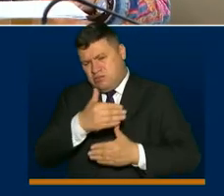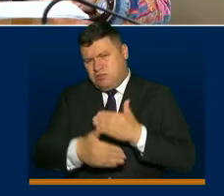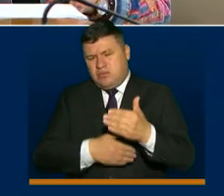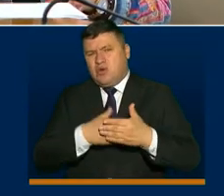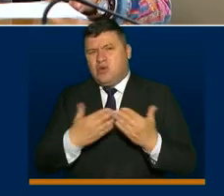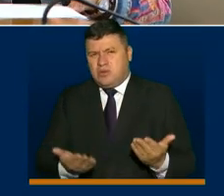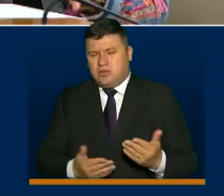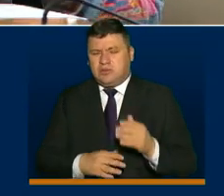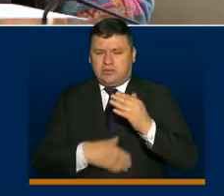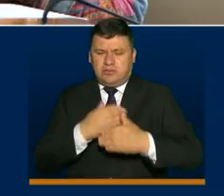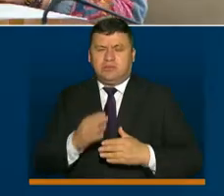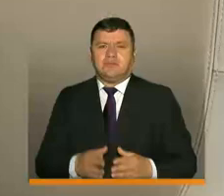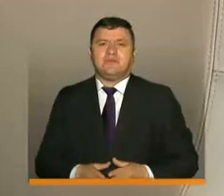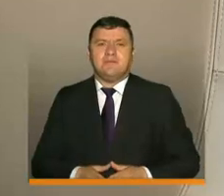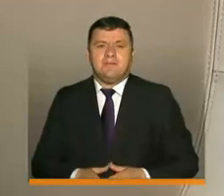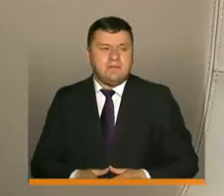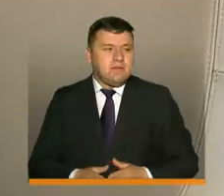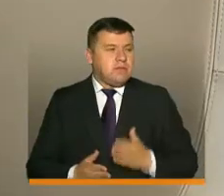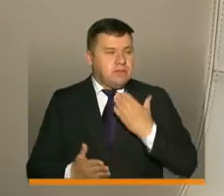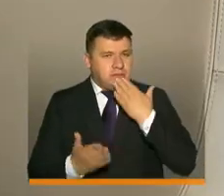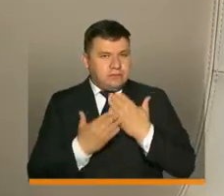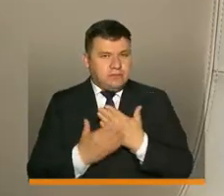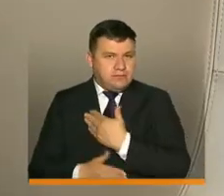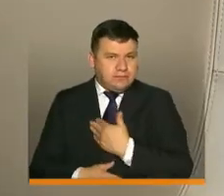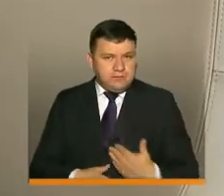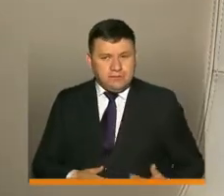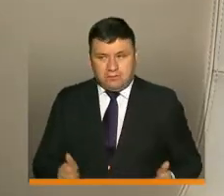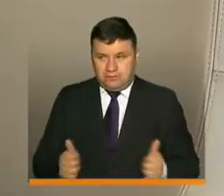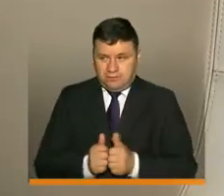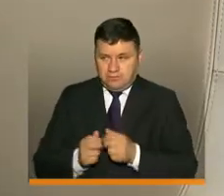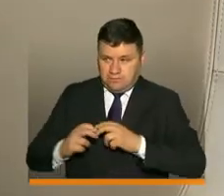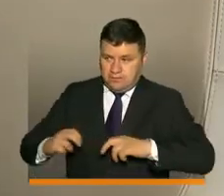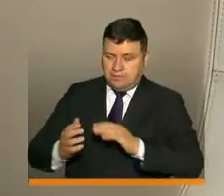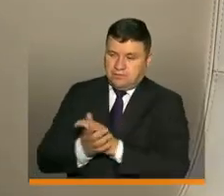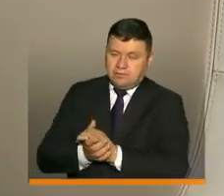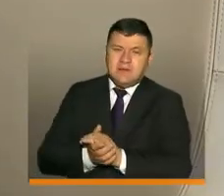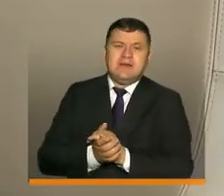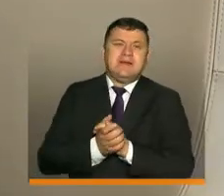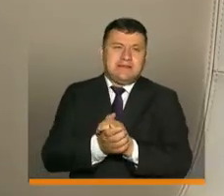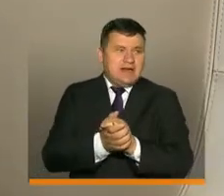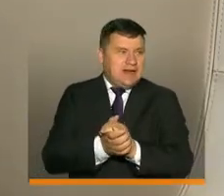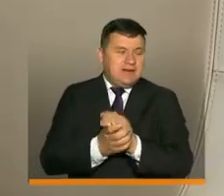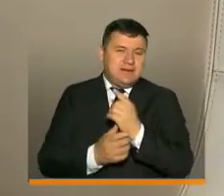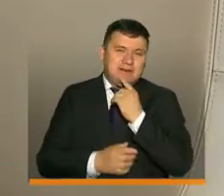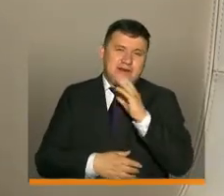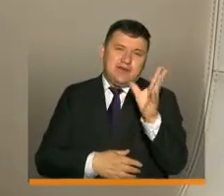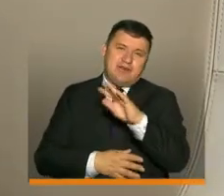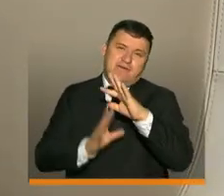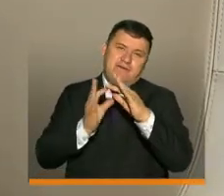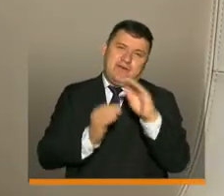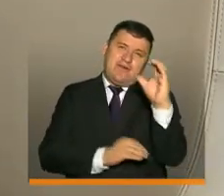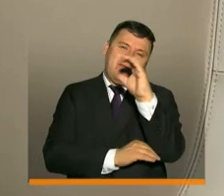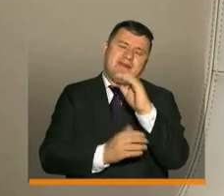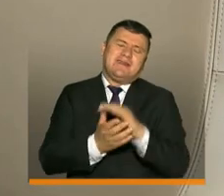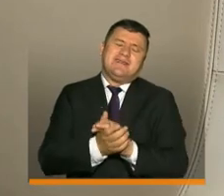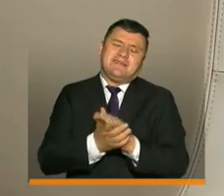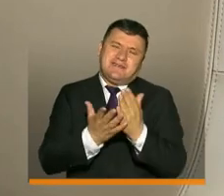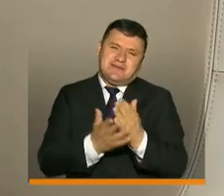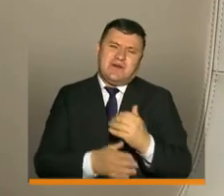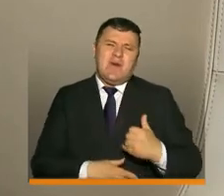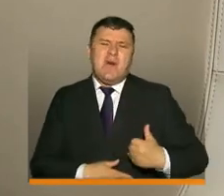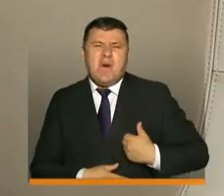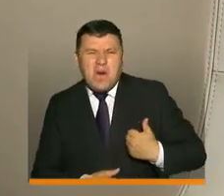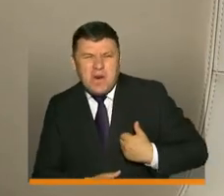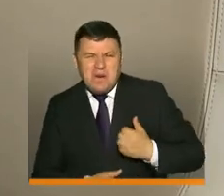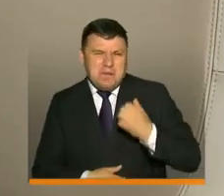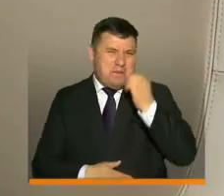desarrolla este proceso. Gracias, presidente. Compañeros y un saludo, como bien dice usted, a todas las familias colombianas, jóvenes,